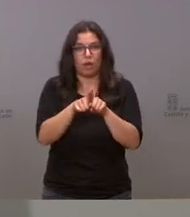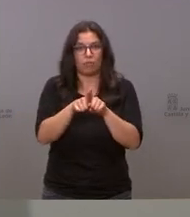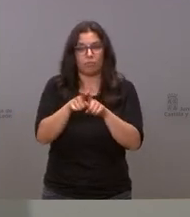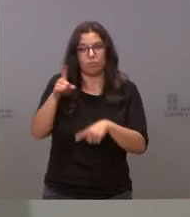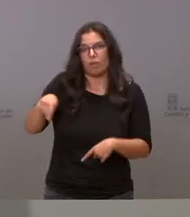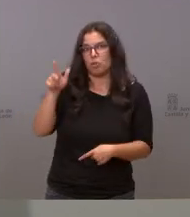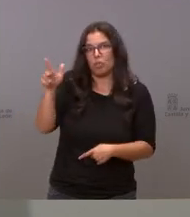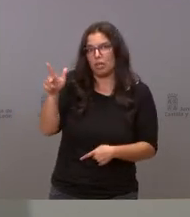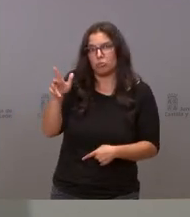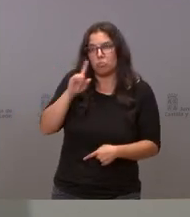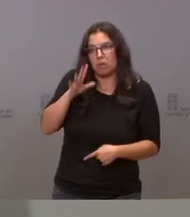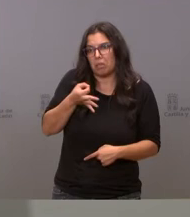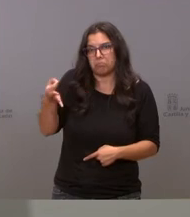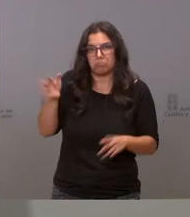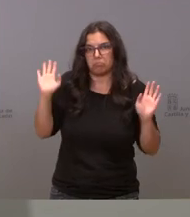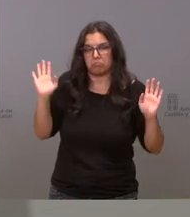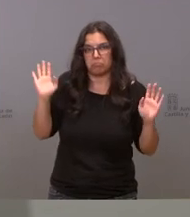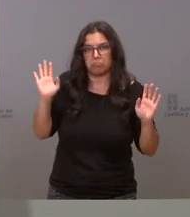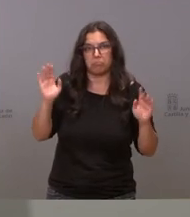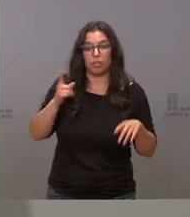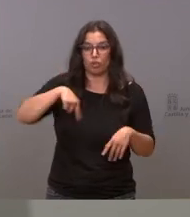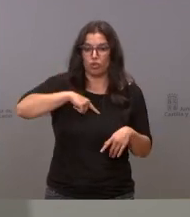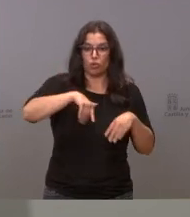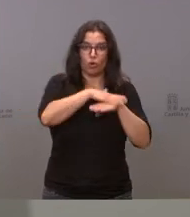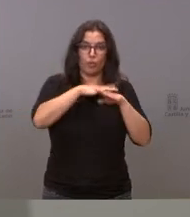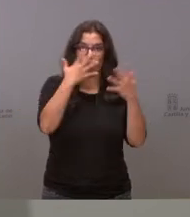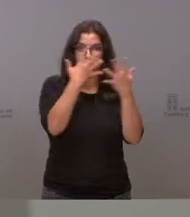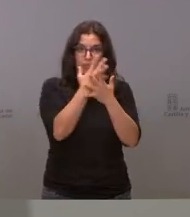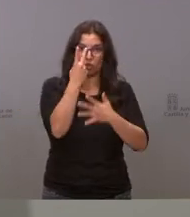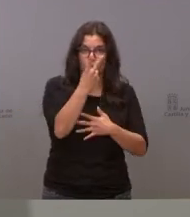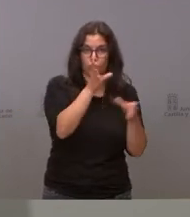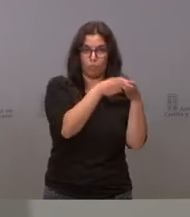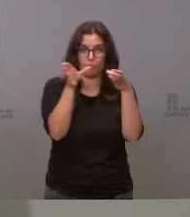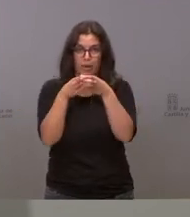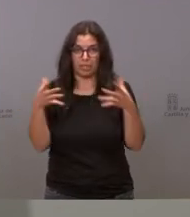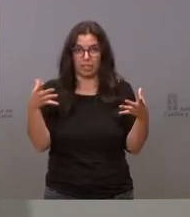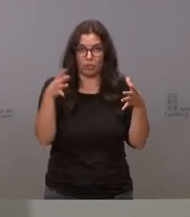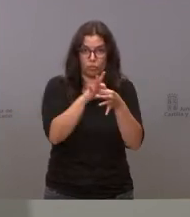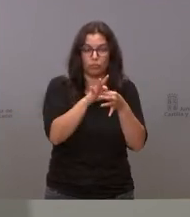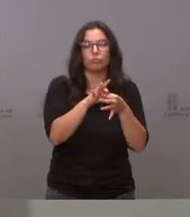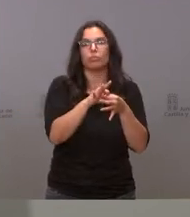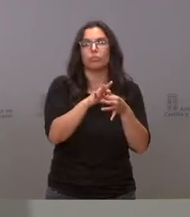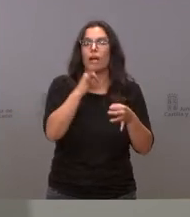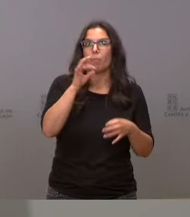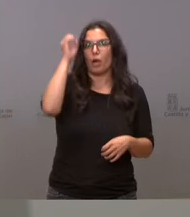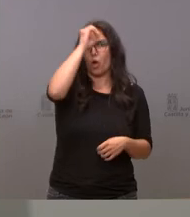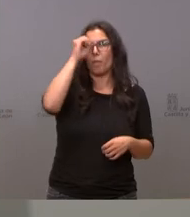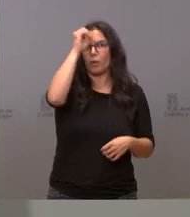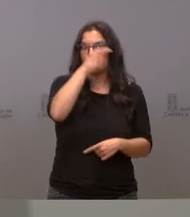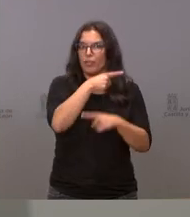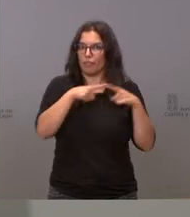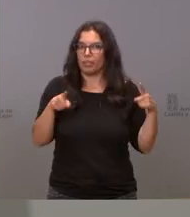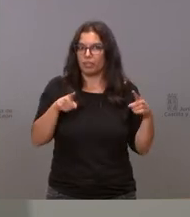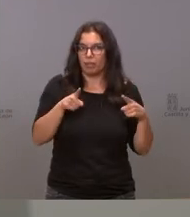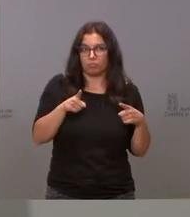y a mí me parece correcto este es un gobierno de coalición de dos partidos que en este aspecto además tenemos opiniones diferentes es